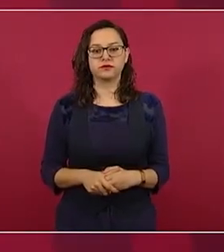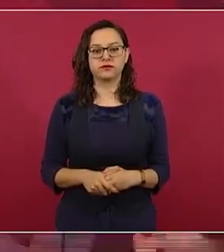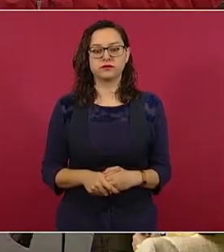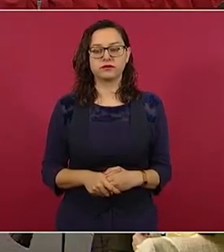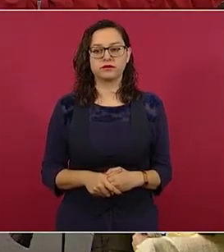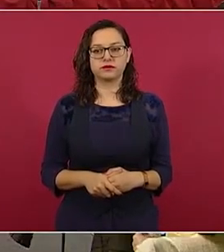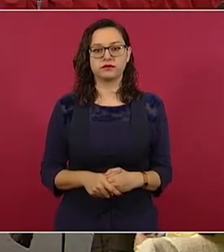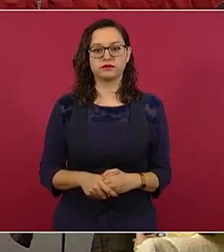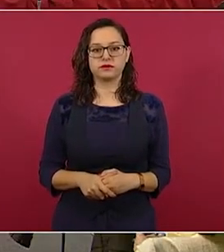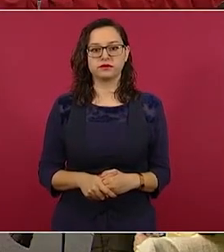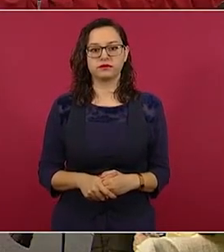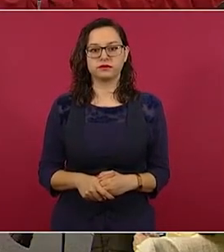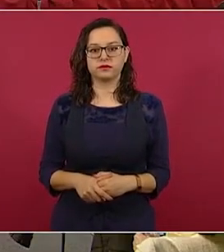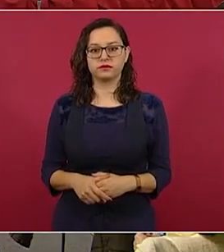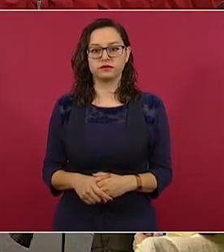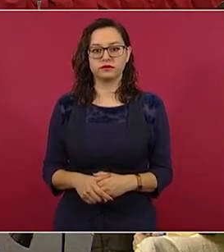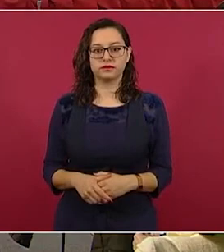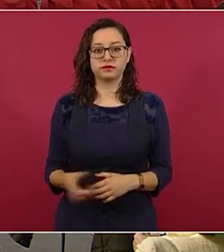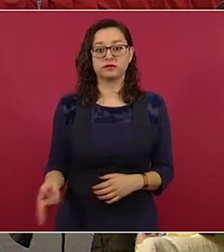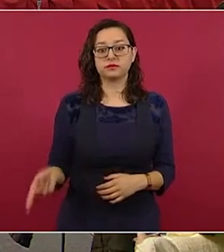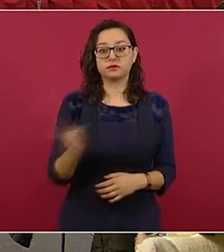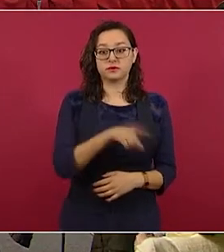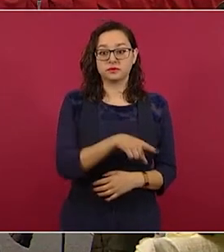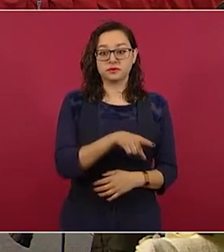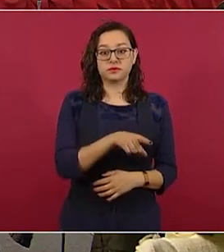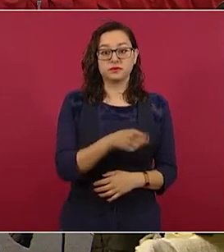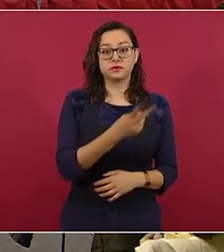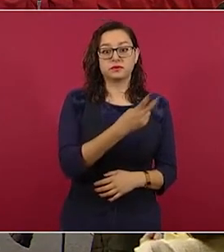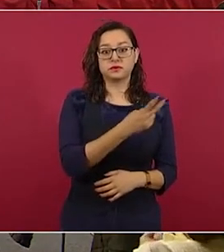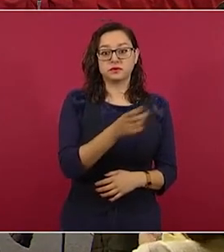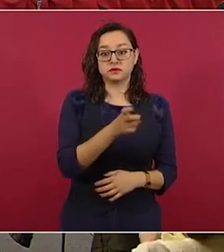y del otro lado son las dos cosas.